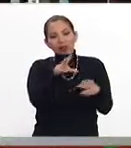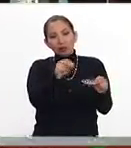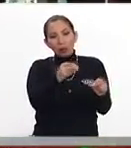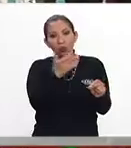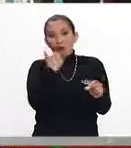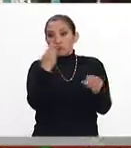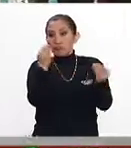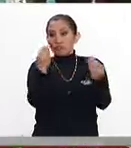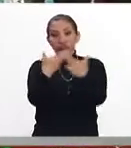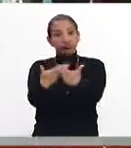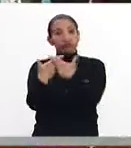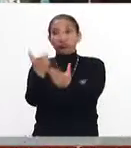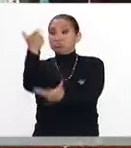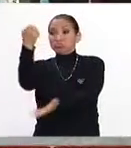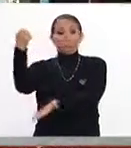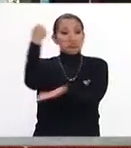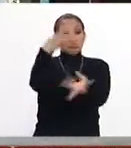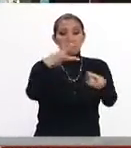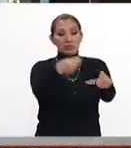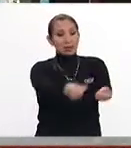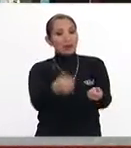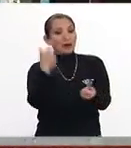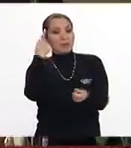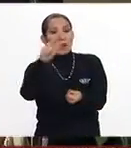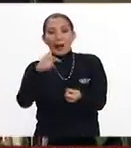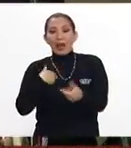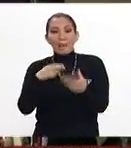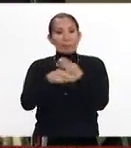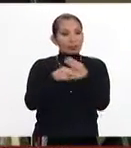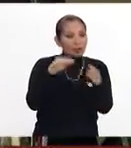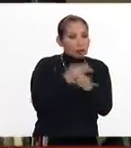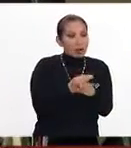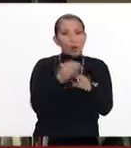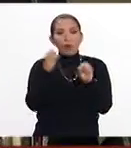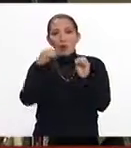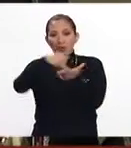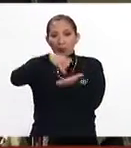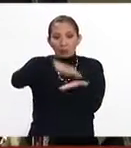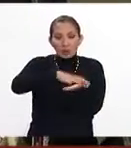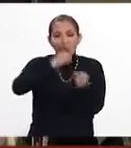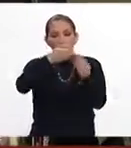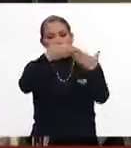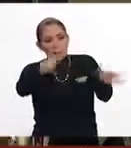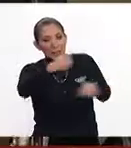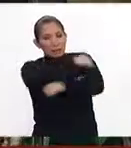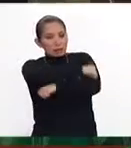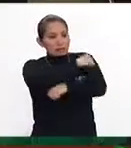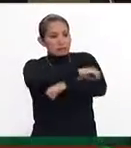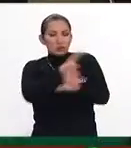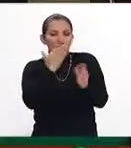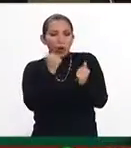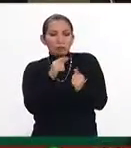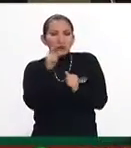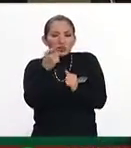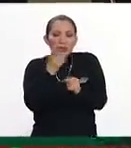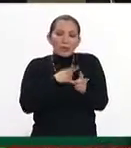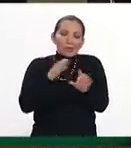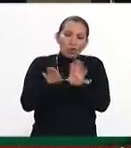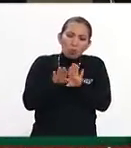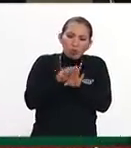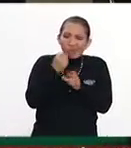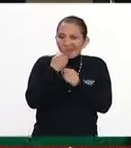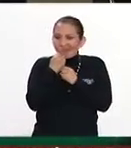con muchos recursos ni para la impresión de estos materiales ni para la apertura de estas ventanillas. Por eso tenemos tenido